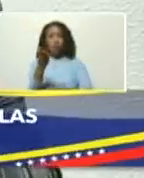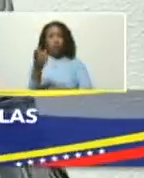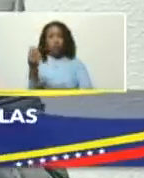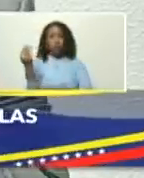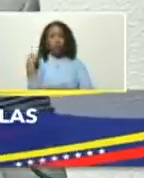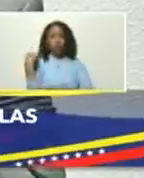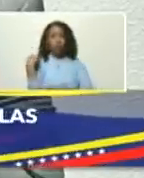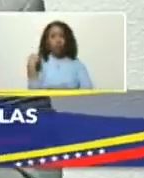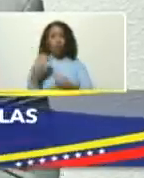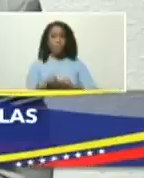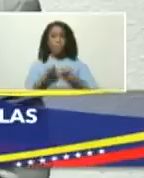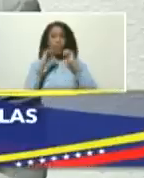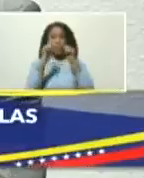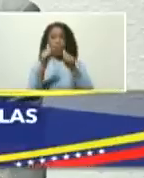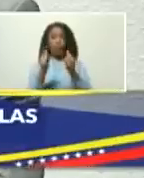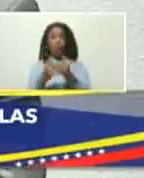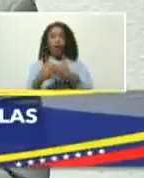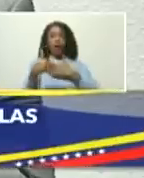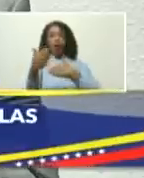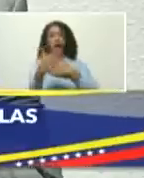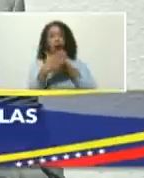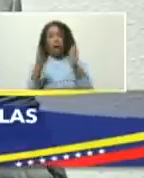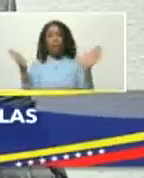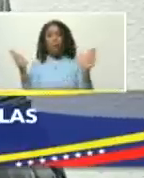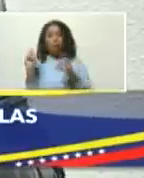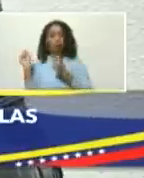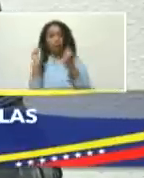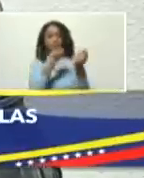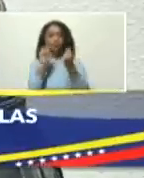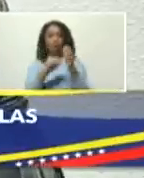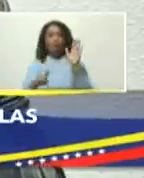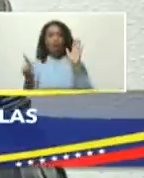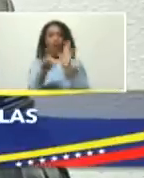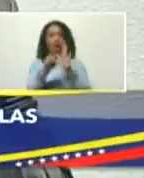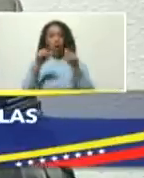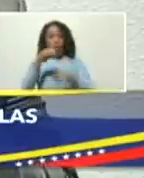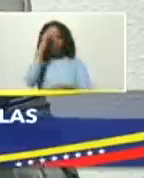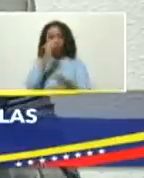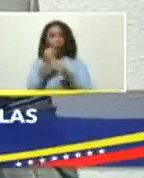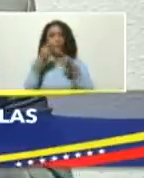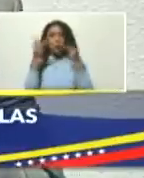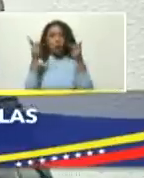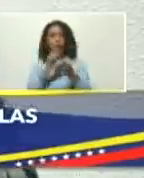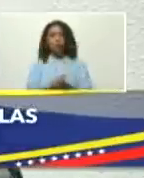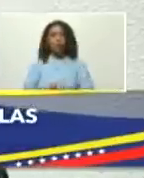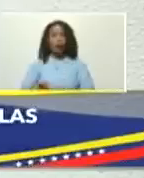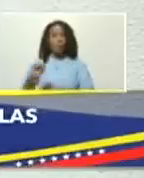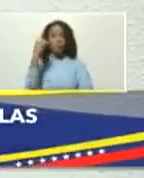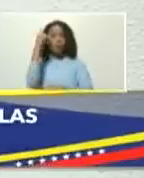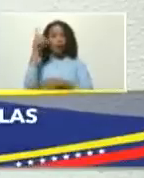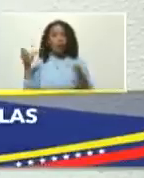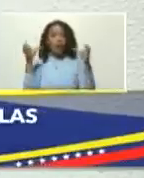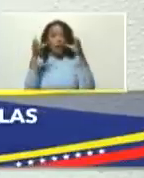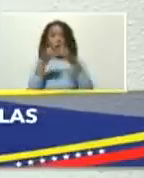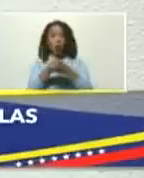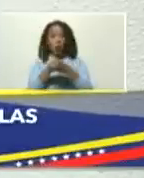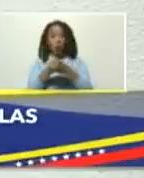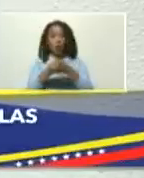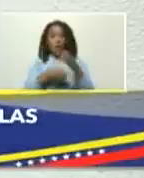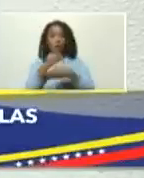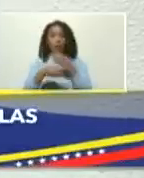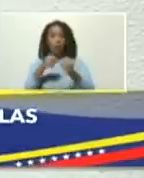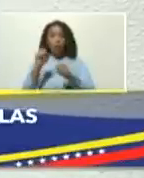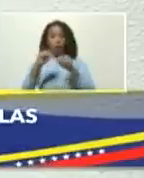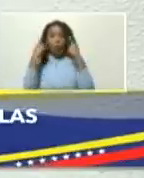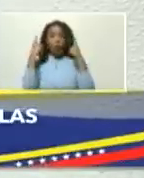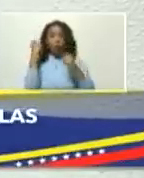empezamos la amplia discusión de esta ley orgánica que hoy se está promulgando la primera reunión la tuvimos en la guaira fue